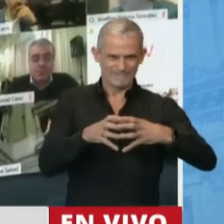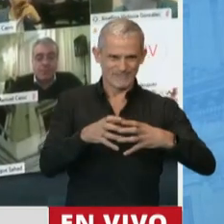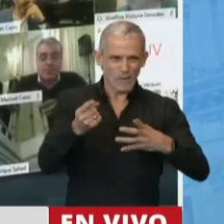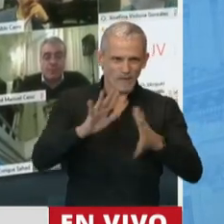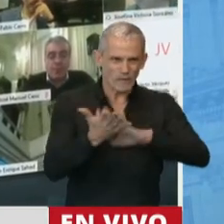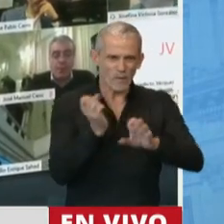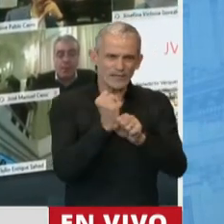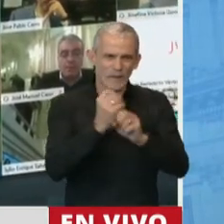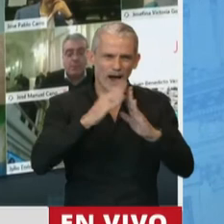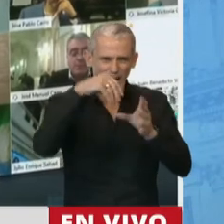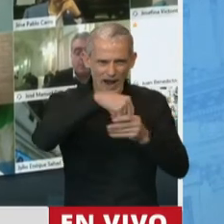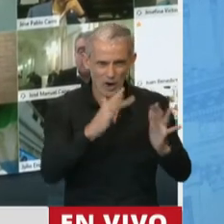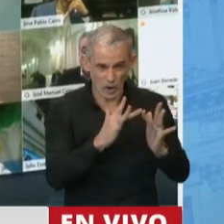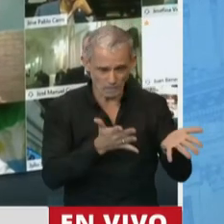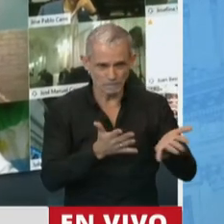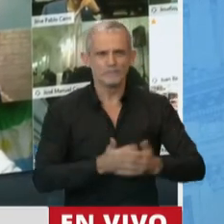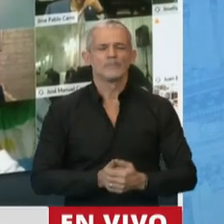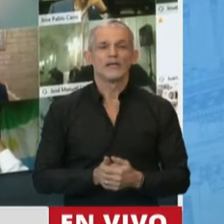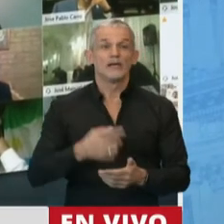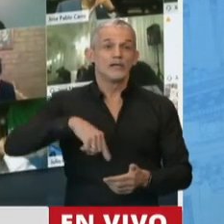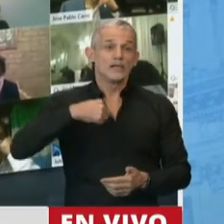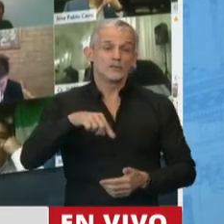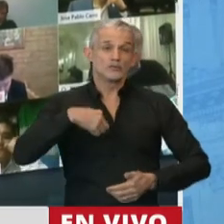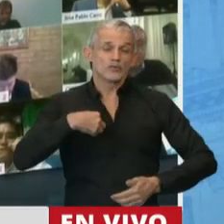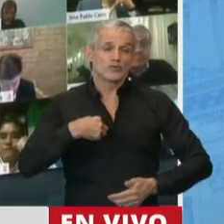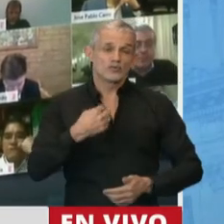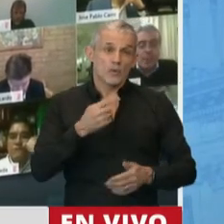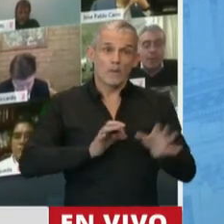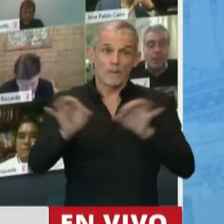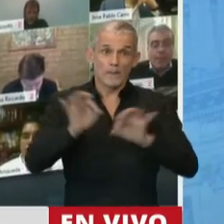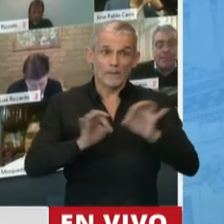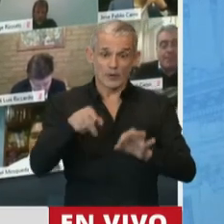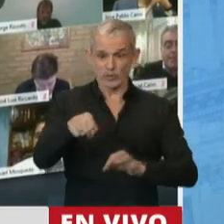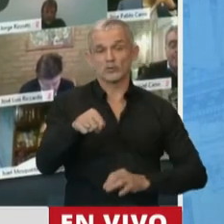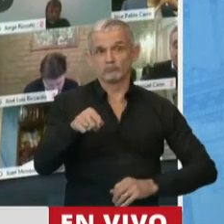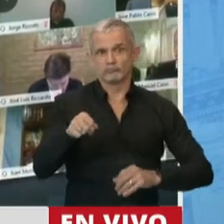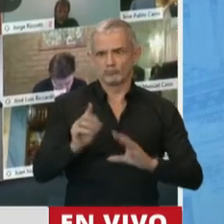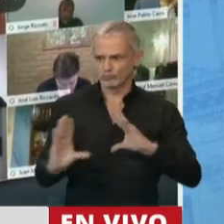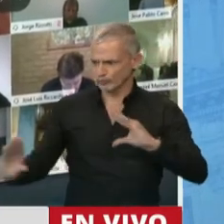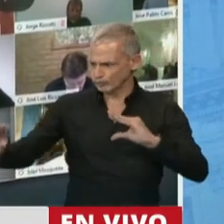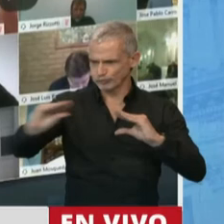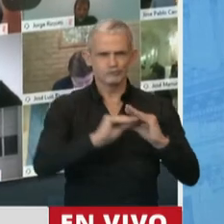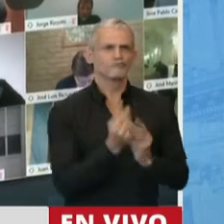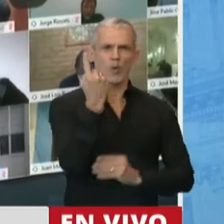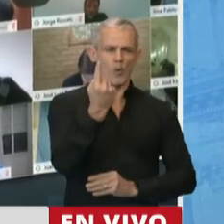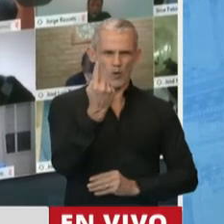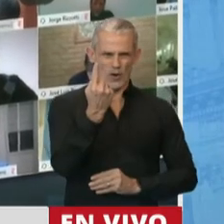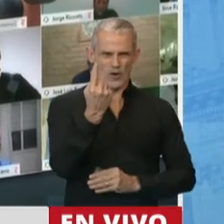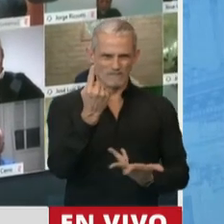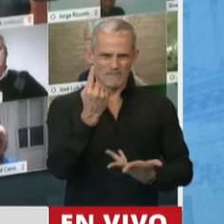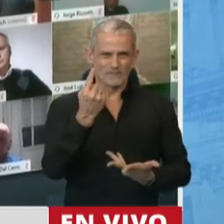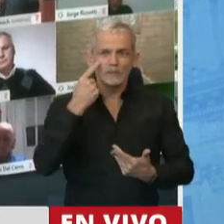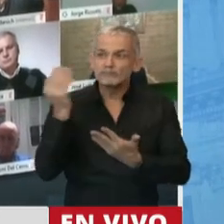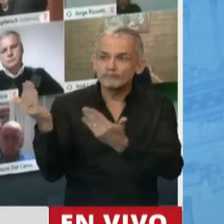en la modalidad. Entonces estamos sin duda ante un proyecto unificado que es de consenso. Se escucharon